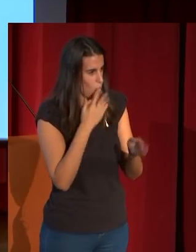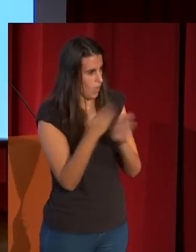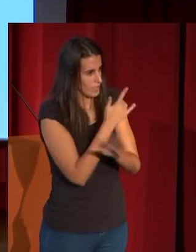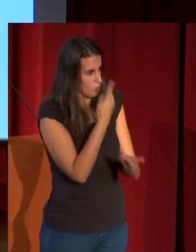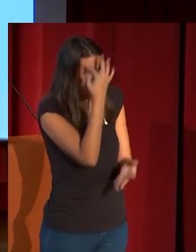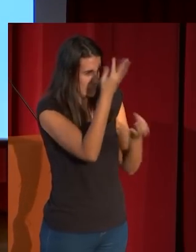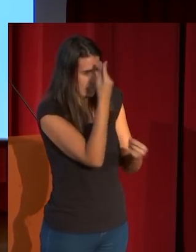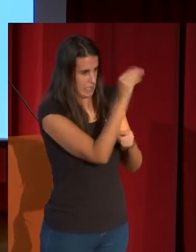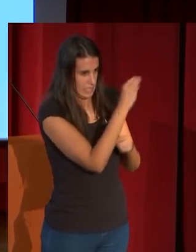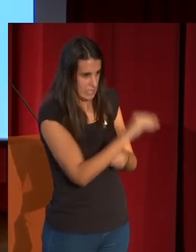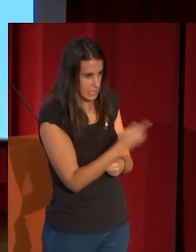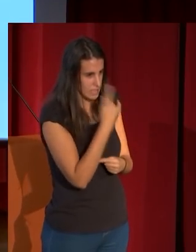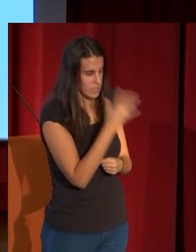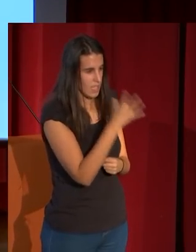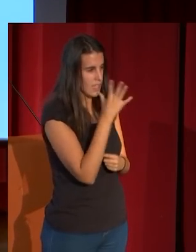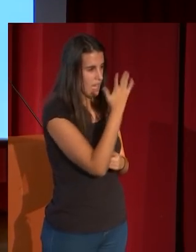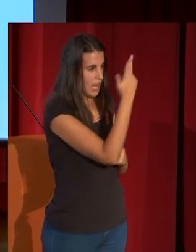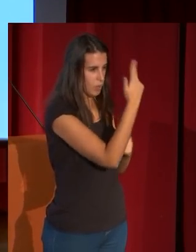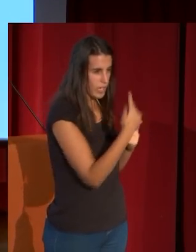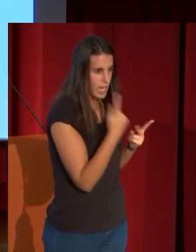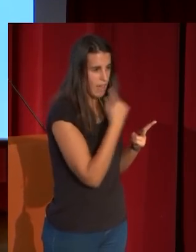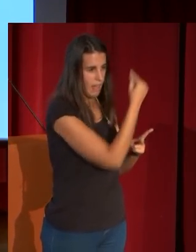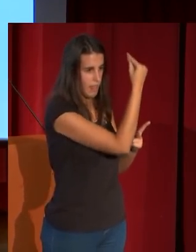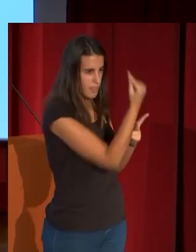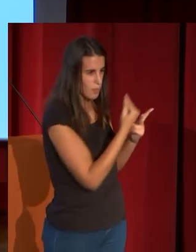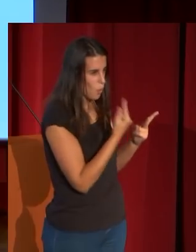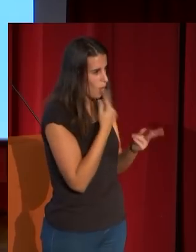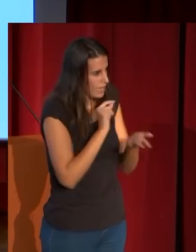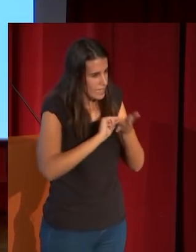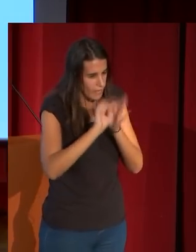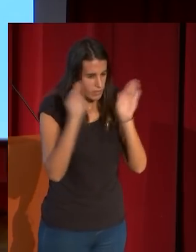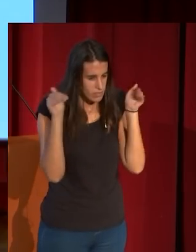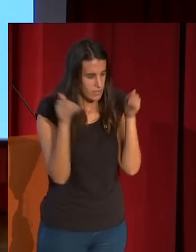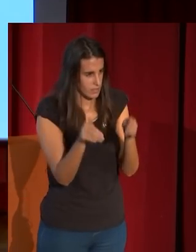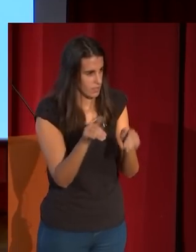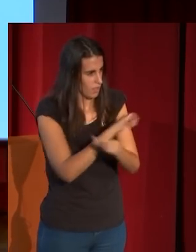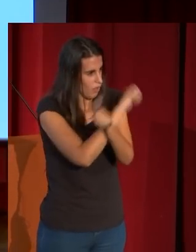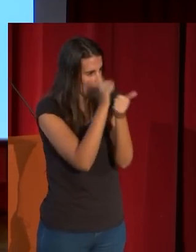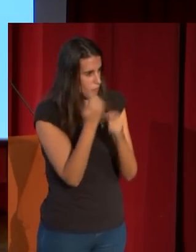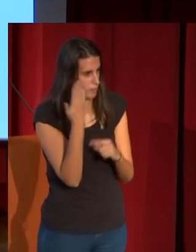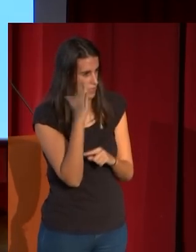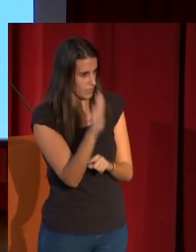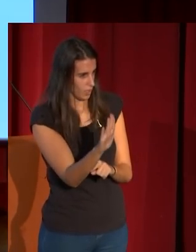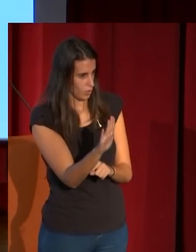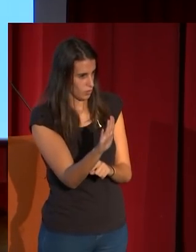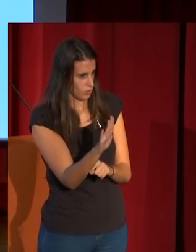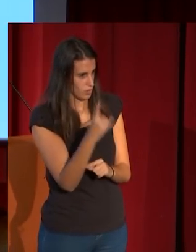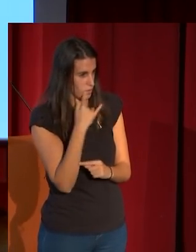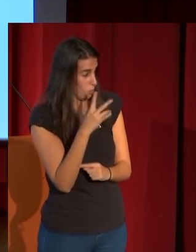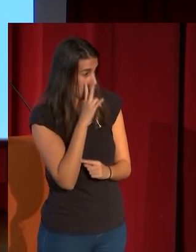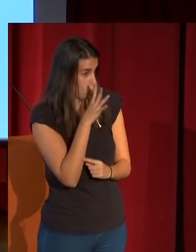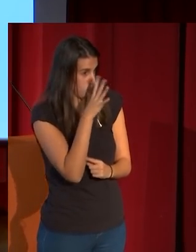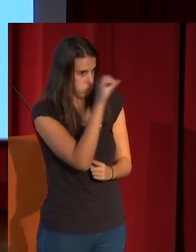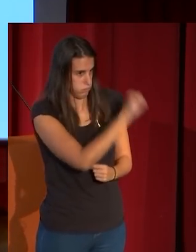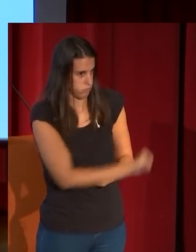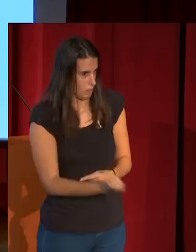entre ellas el grabado, la acuarela, el dibujo o el óleo, sino también del modo de abordarlas. Por un lado está el lado espectacular